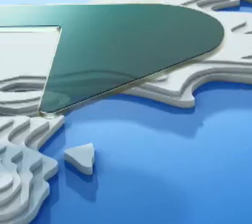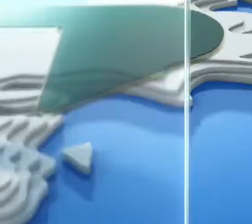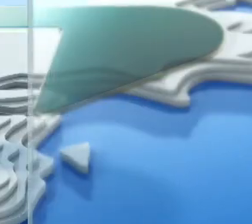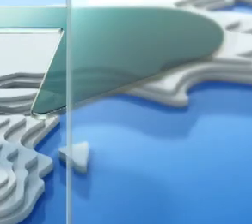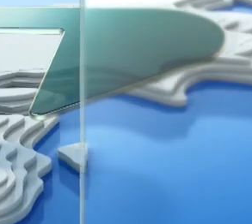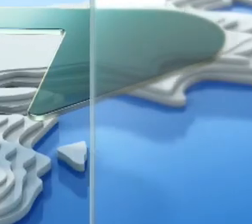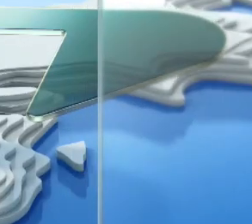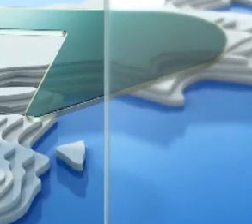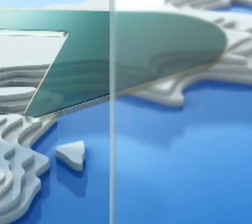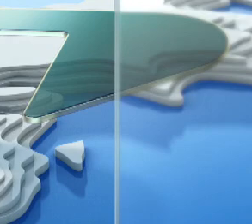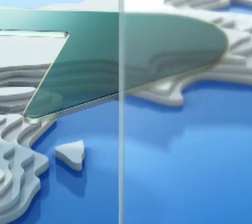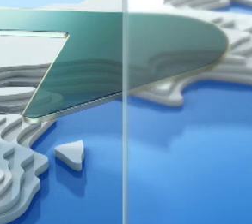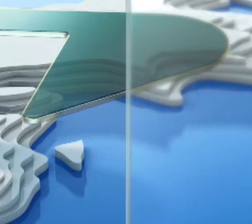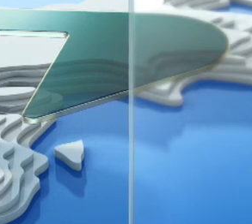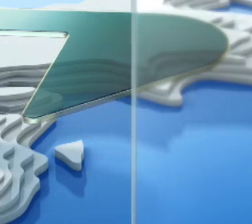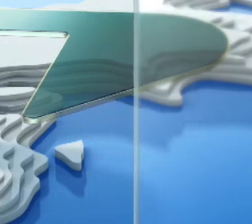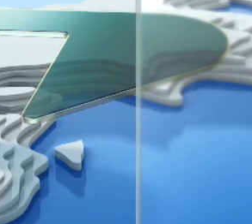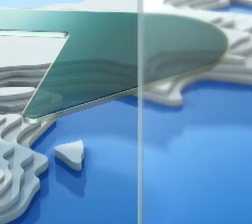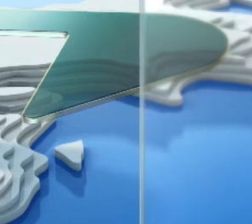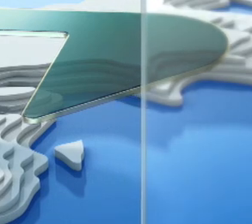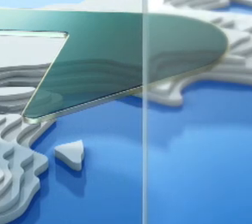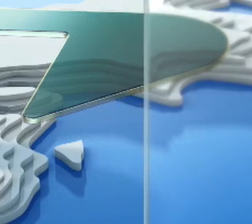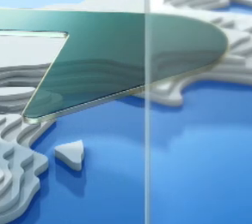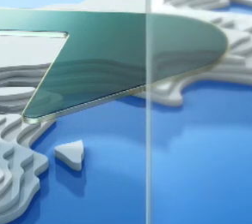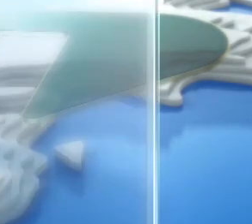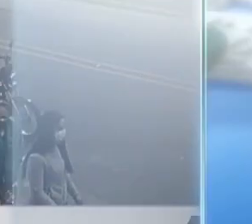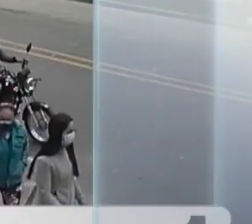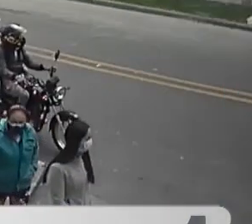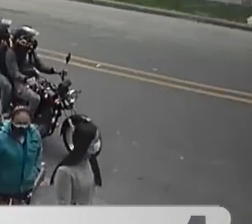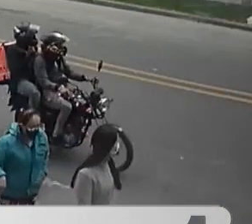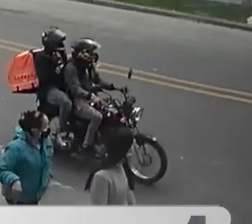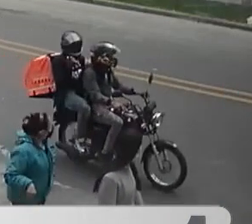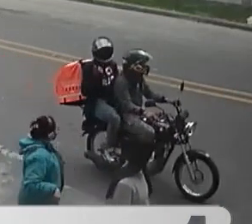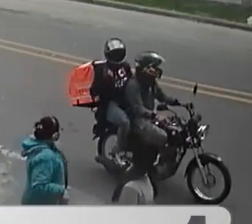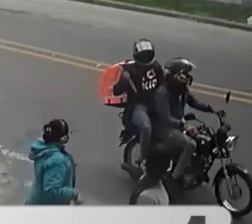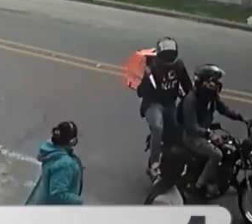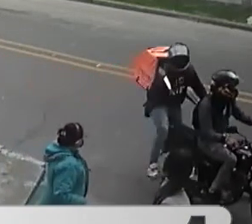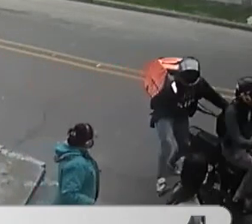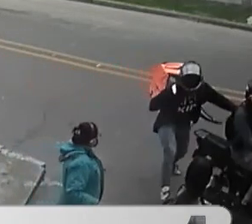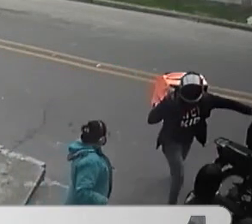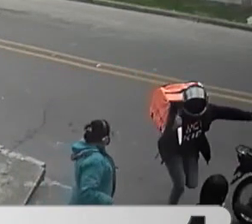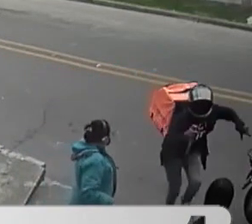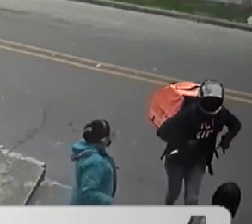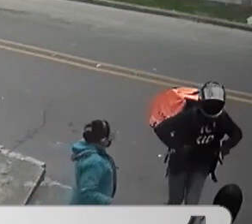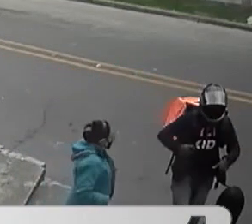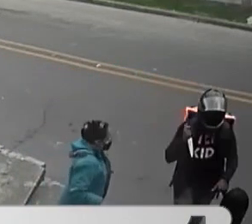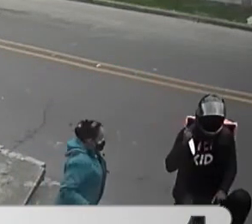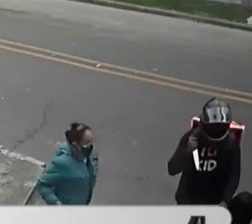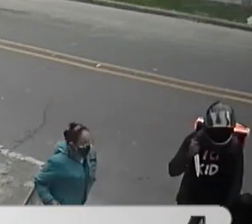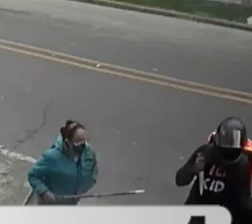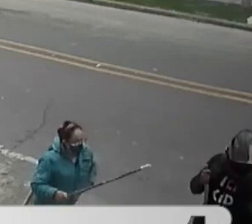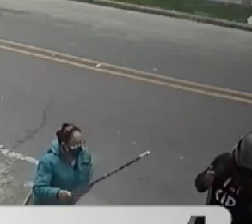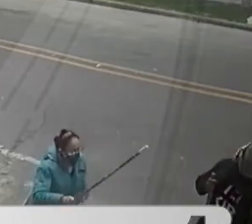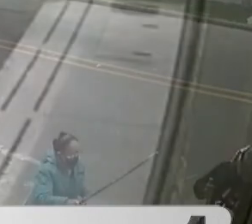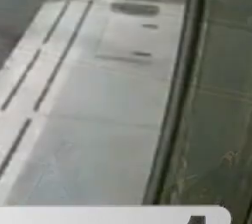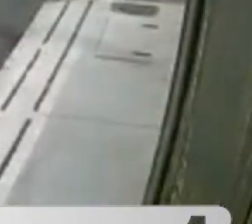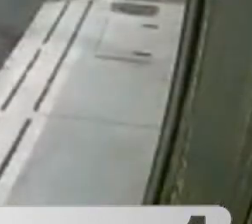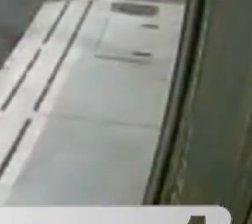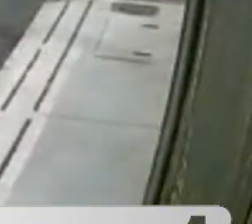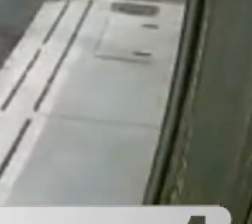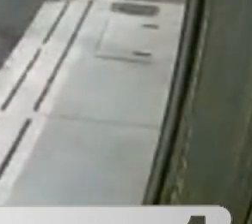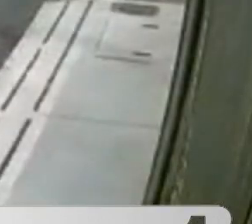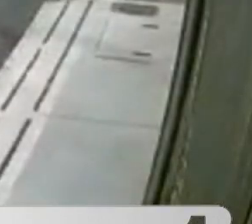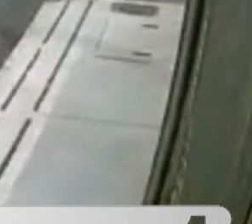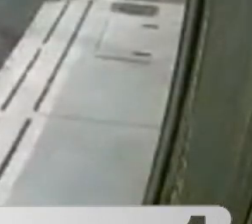Noticentro 1, CMI Inseguridad en Bogotá, falsos domiciliarios